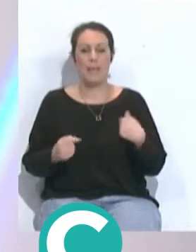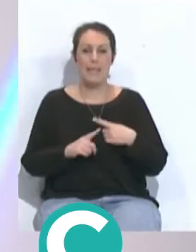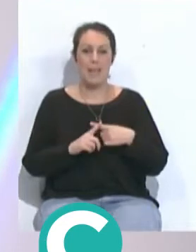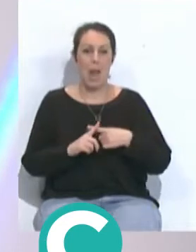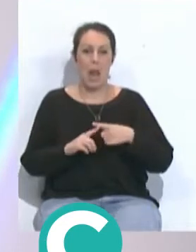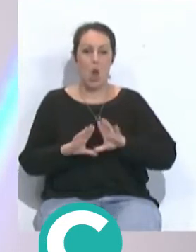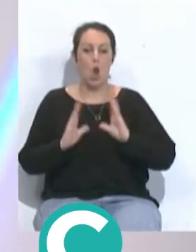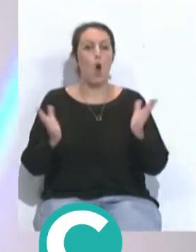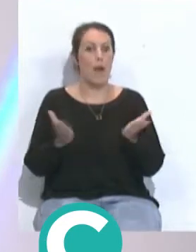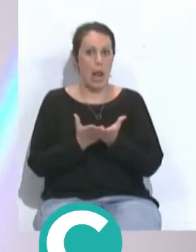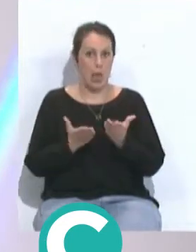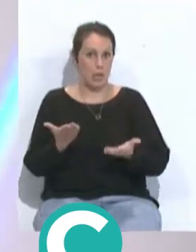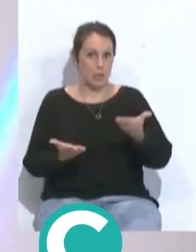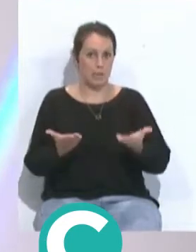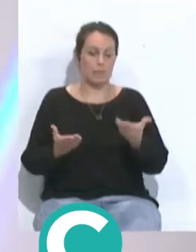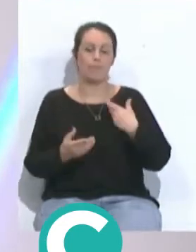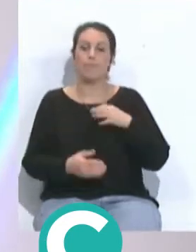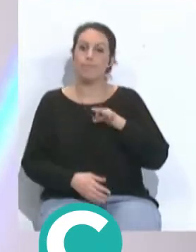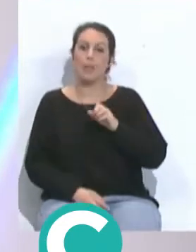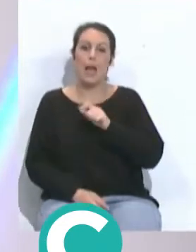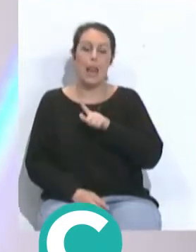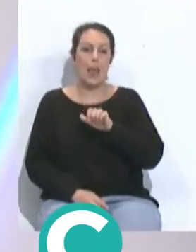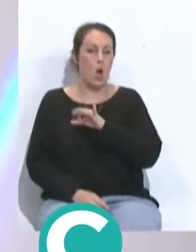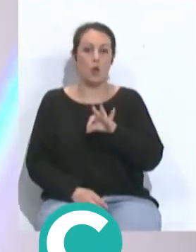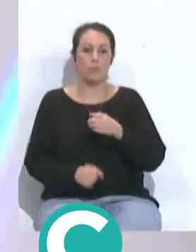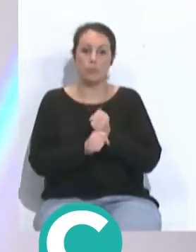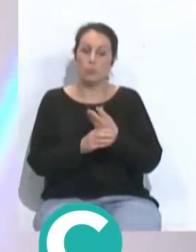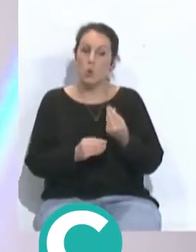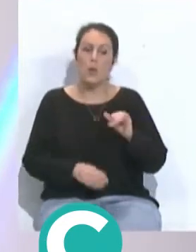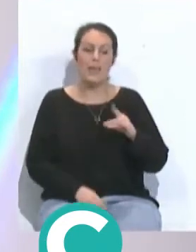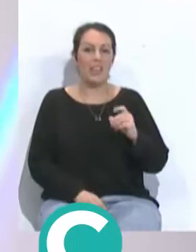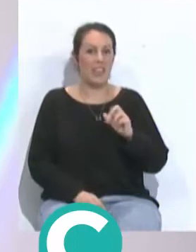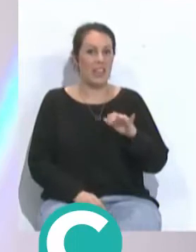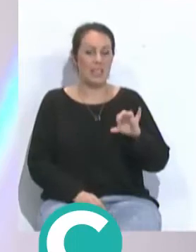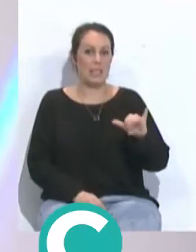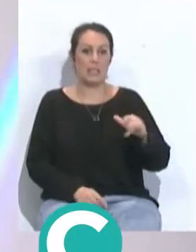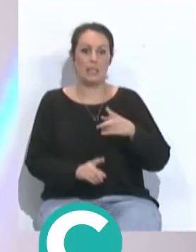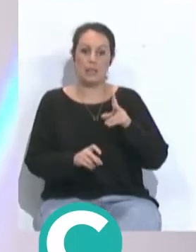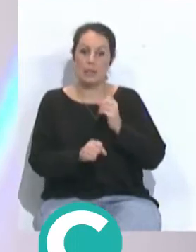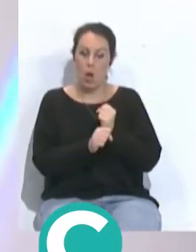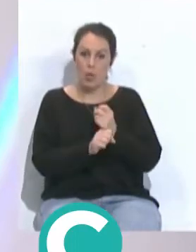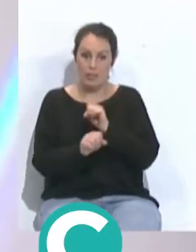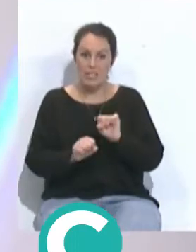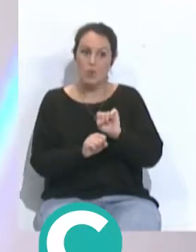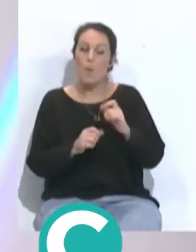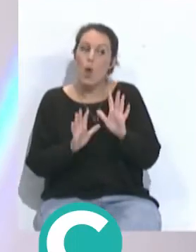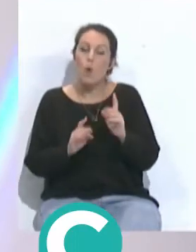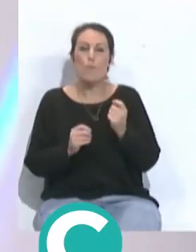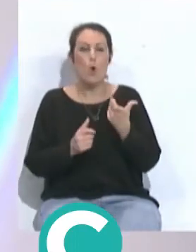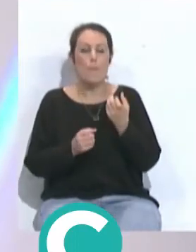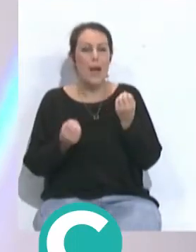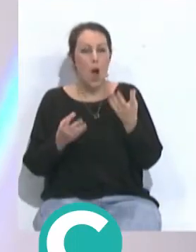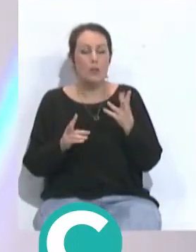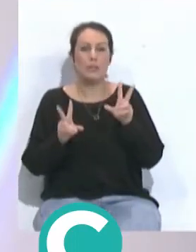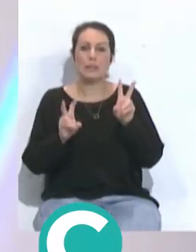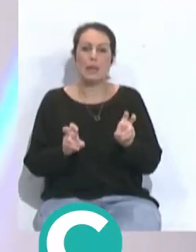nivel global que está dando es cierto que Alejo está trabajando mucho y Idrissi también en labor defensiva pero deben de estar un poquito más acertados en